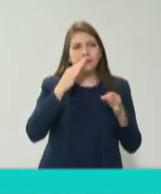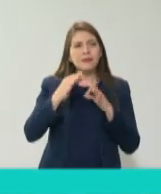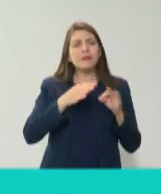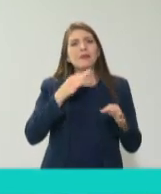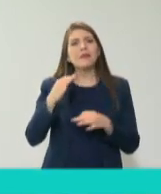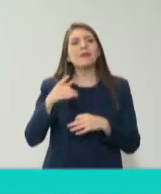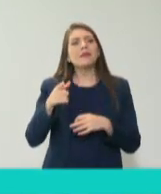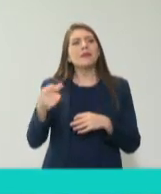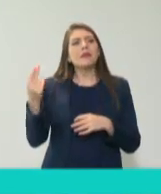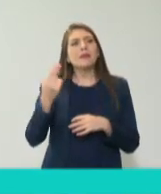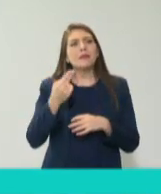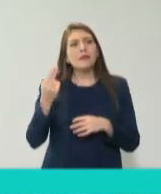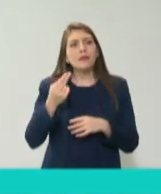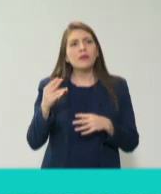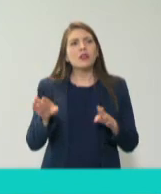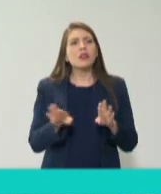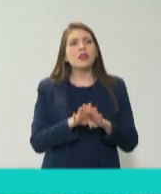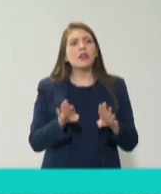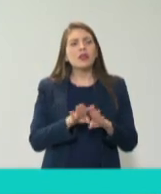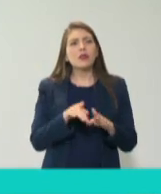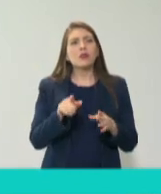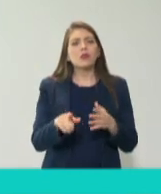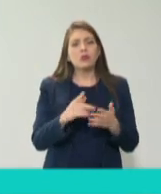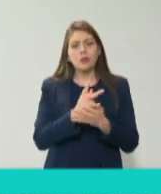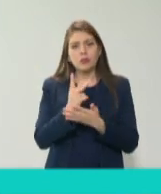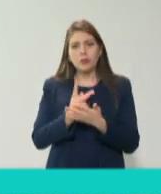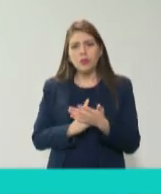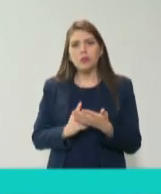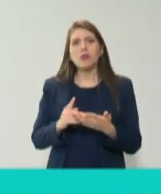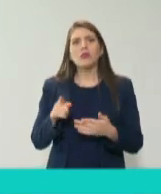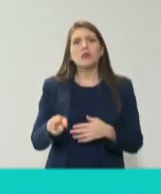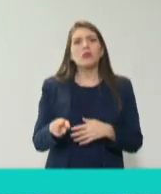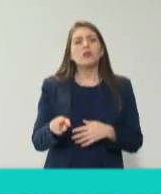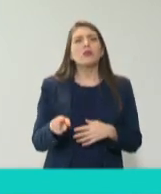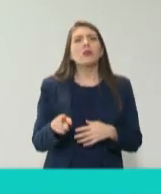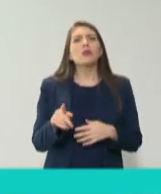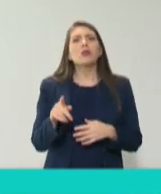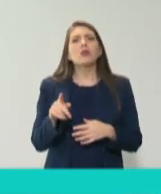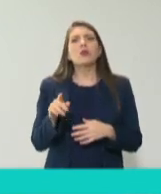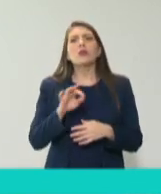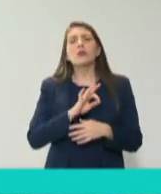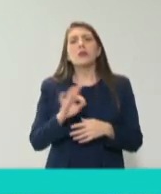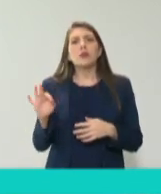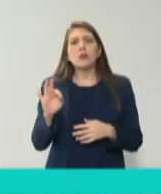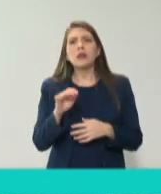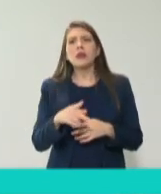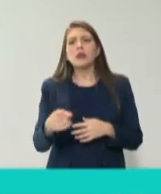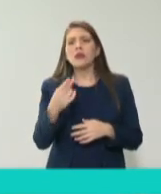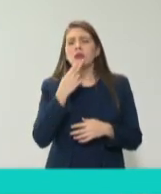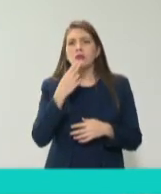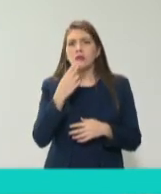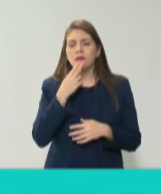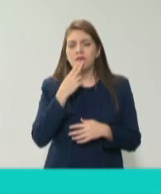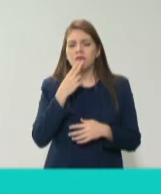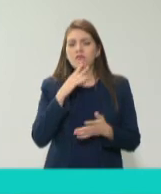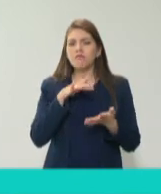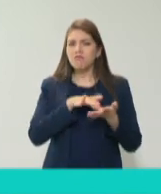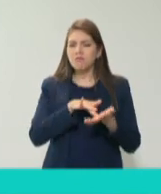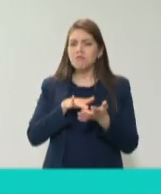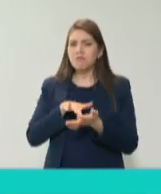empujar este proyecto que creo que puede tener un impacto muy favorable,